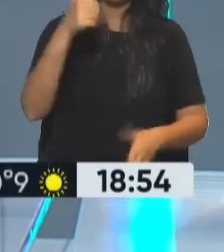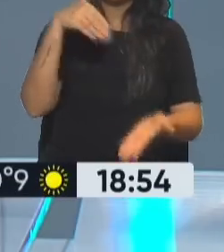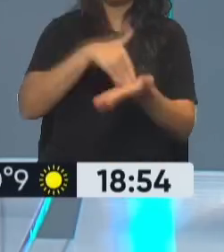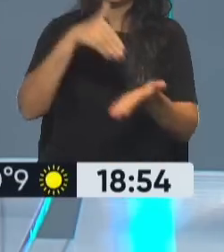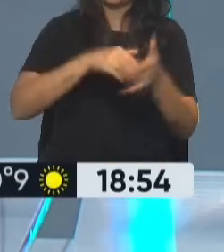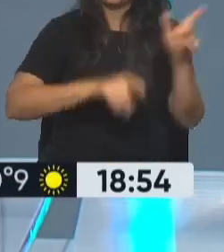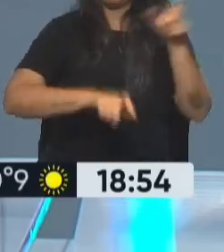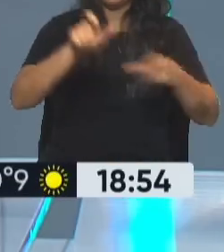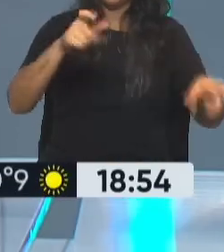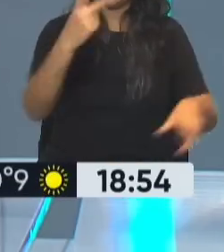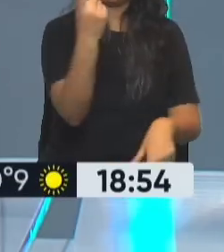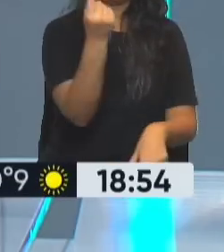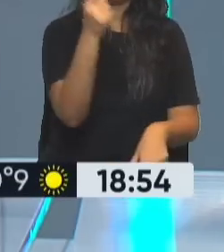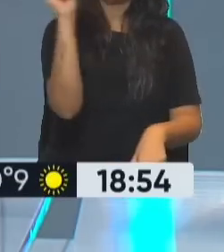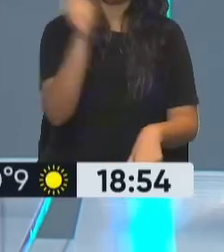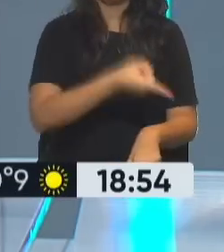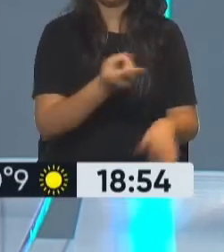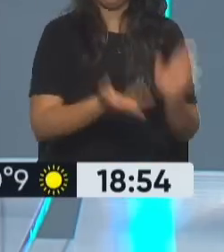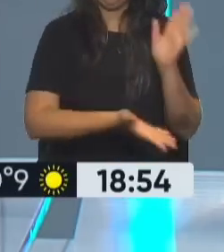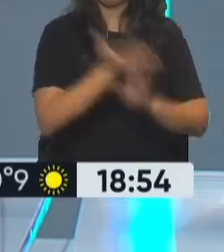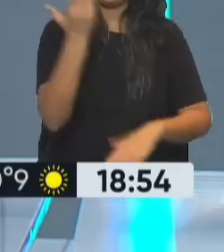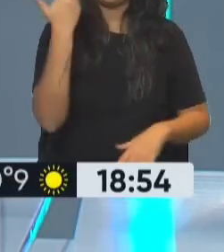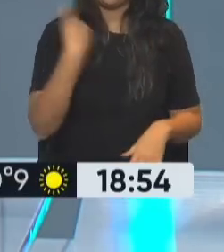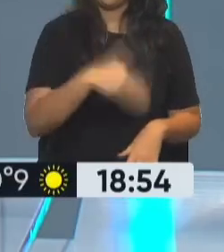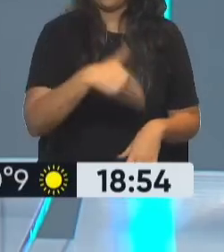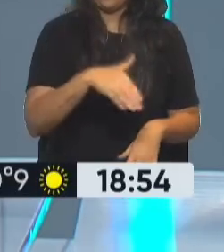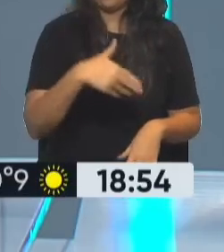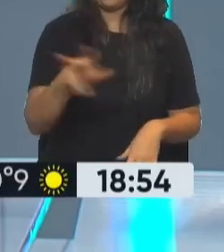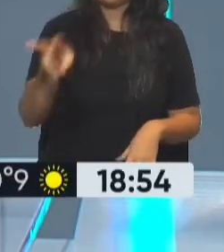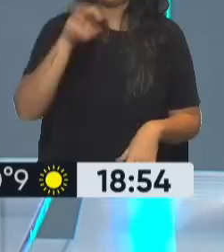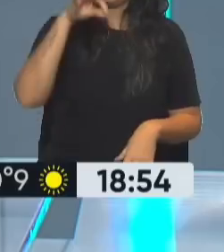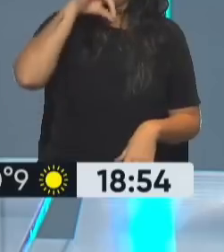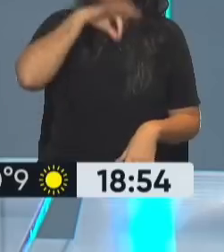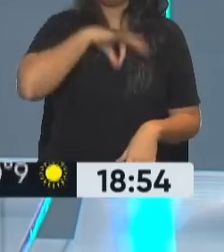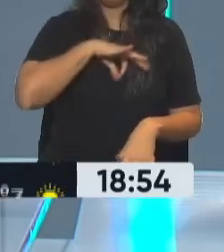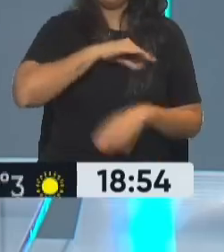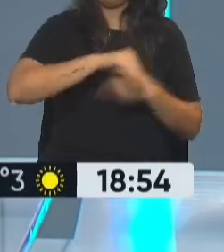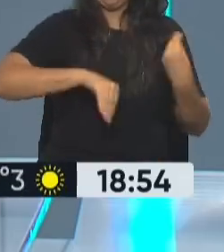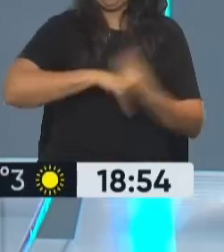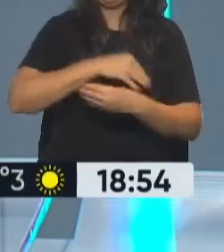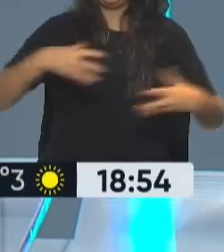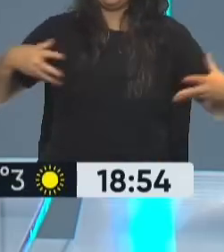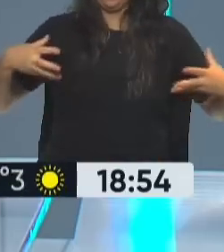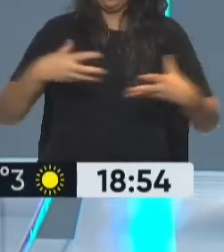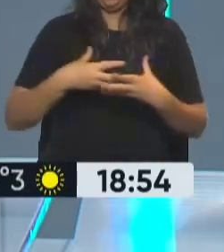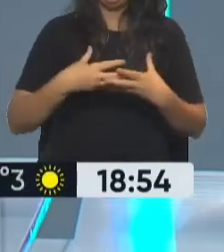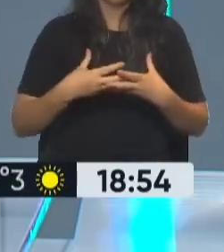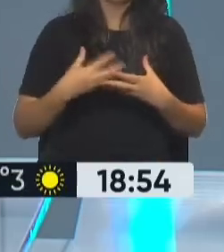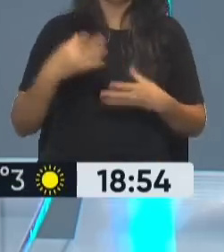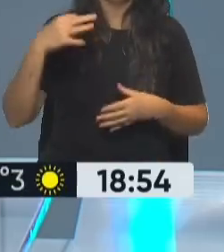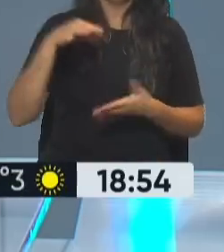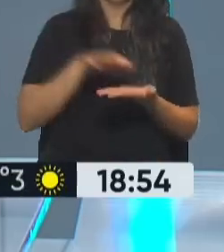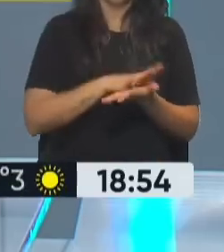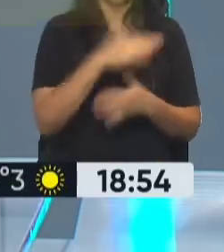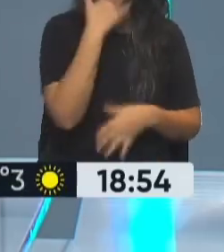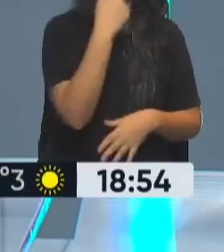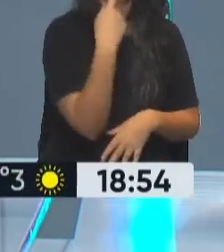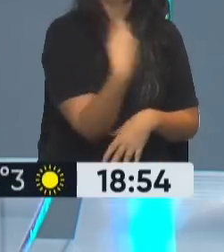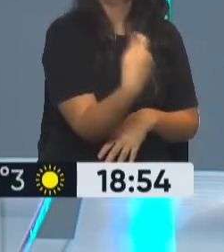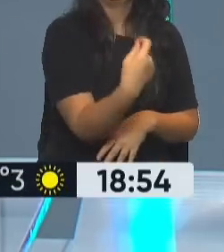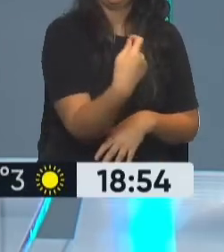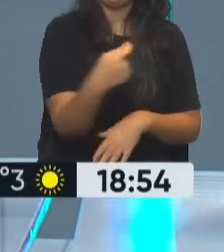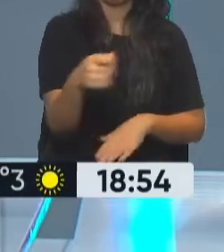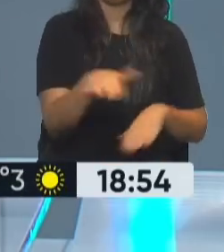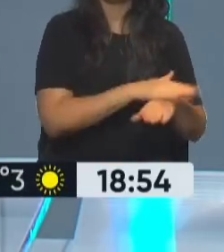esta eliminación de la fe de vida? Bueno, antes los jubilados y pensionados debían certificar periódicamente su supervivencia para que la